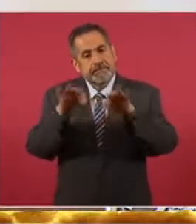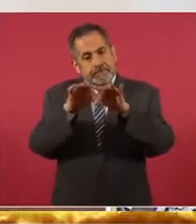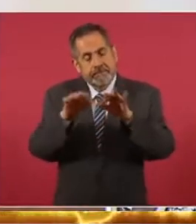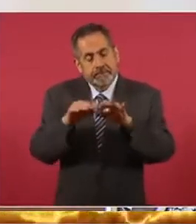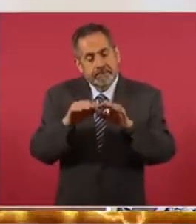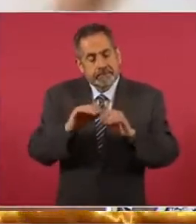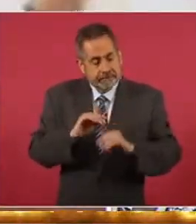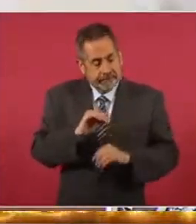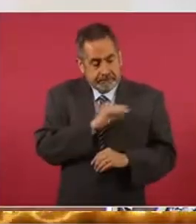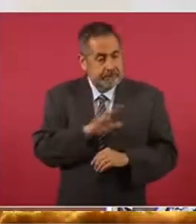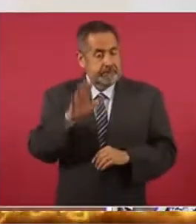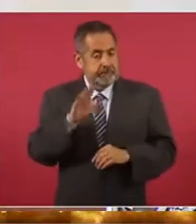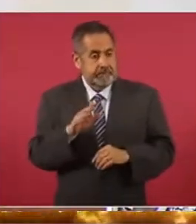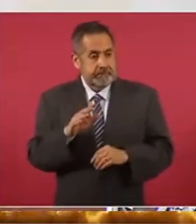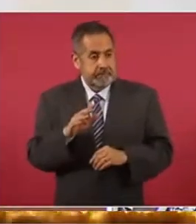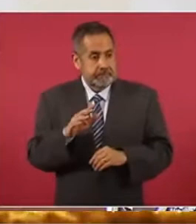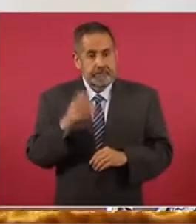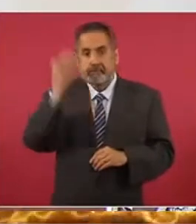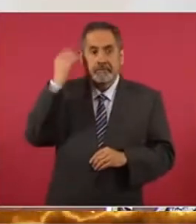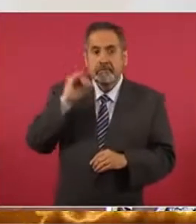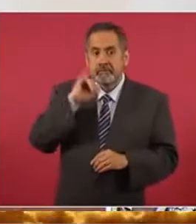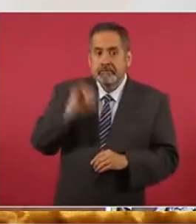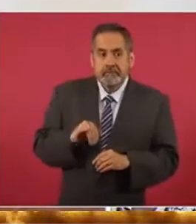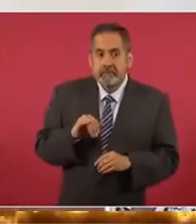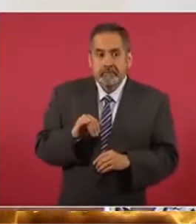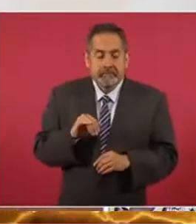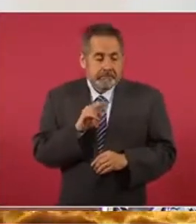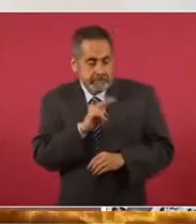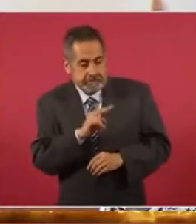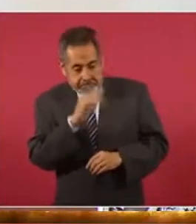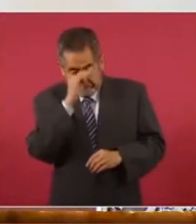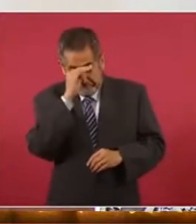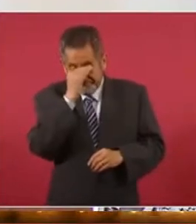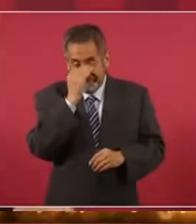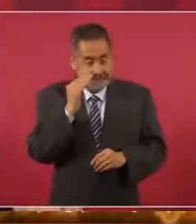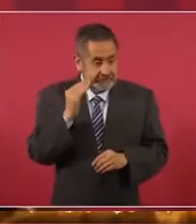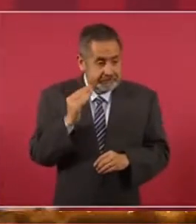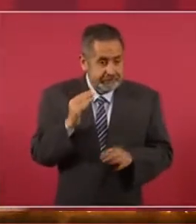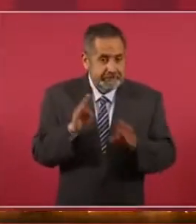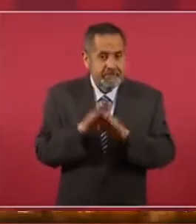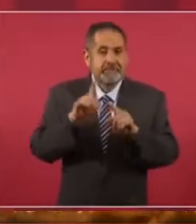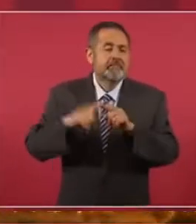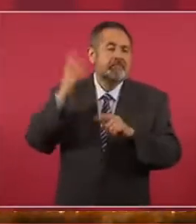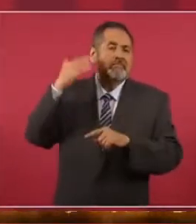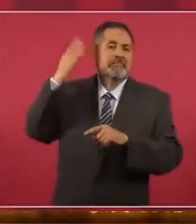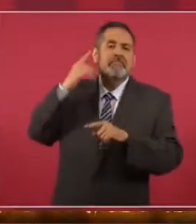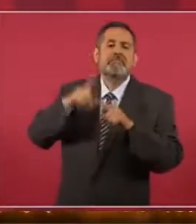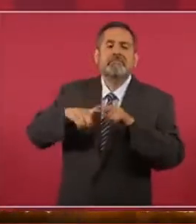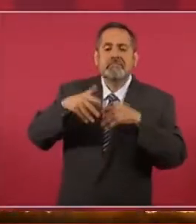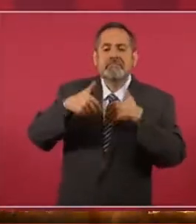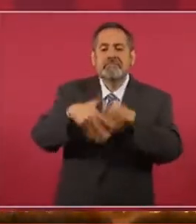¿Cuándo se iba a pensar eso? ¿Quiénes marchaban en México?